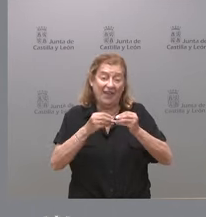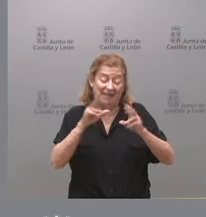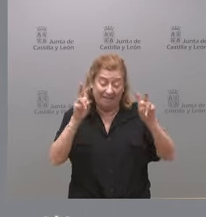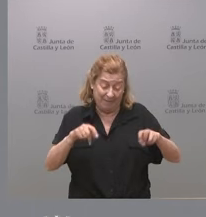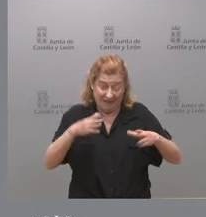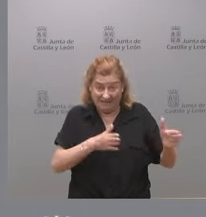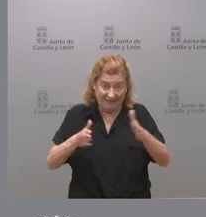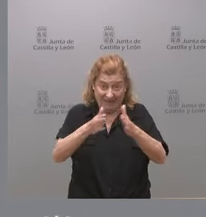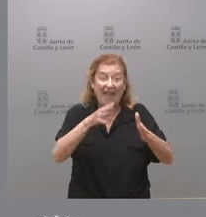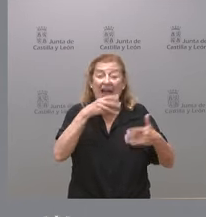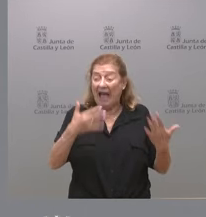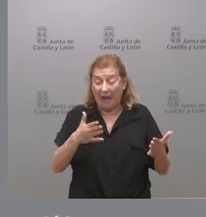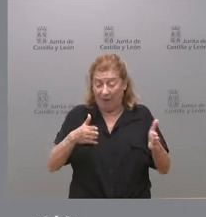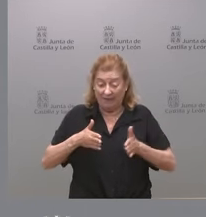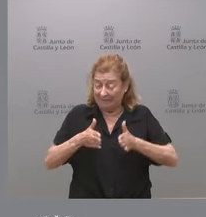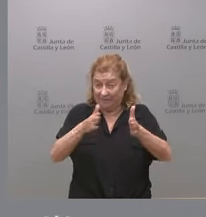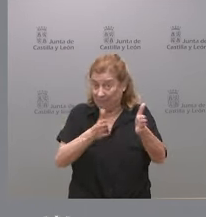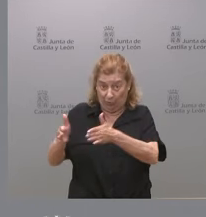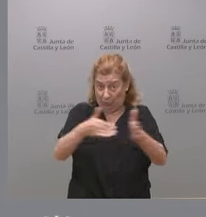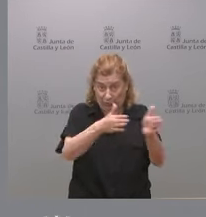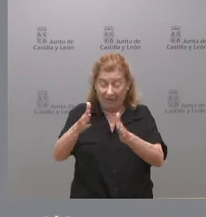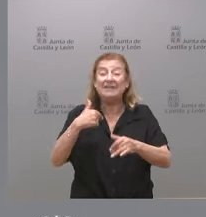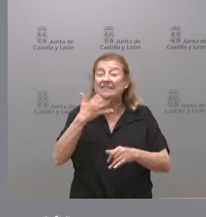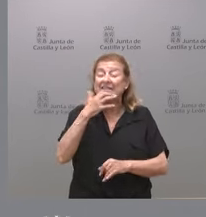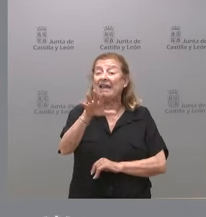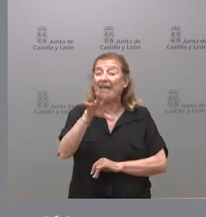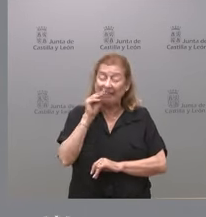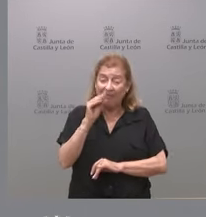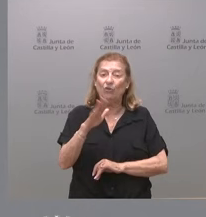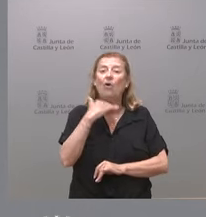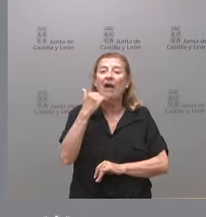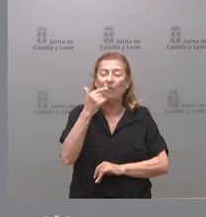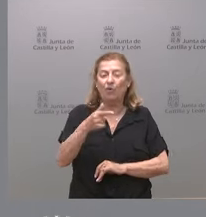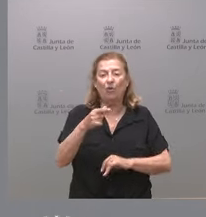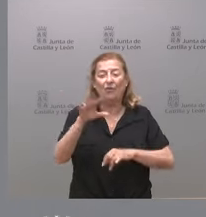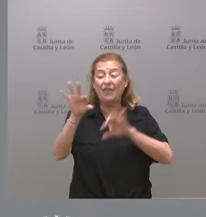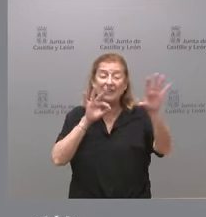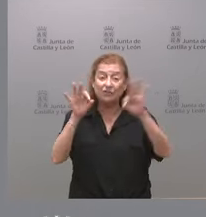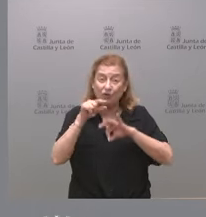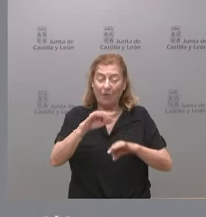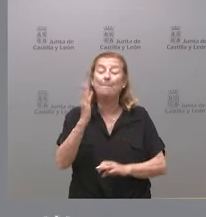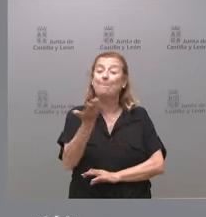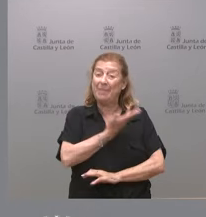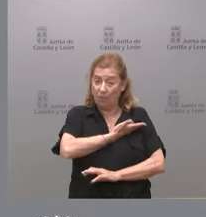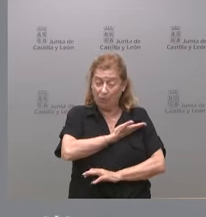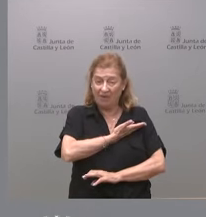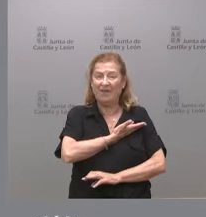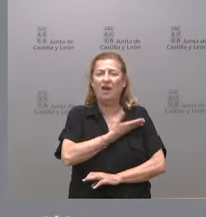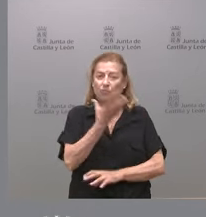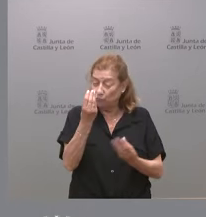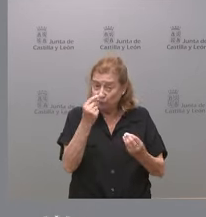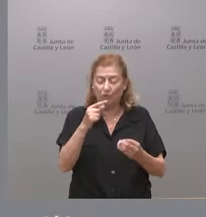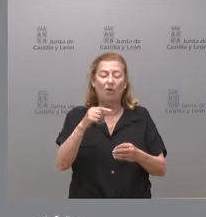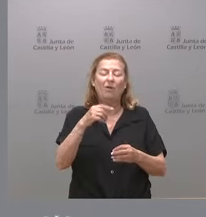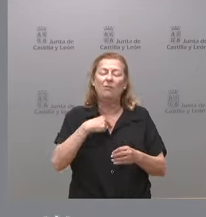juicio a día de hoy no lo está y si entendemos que algunas de estas decisiones perjudican lesivamente a los